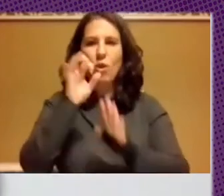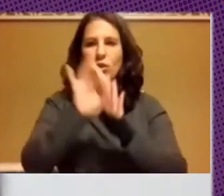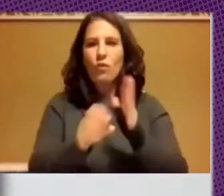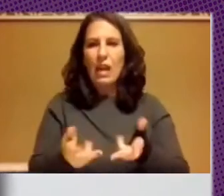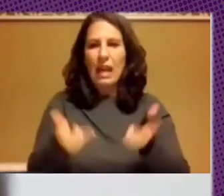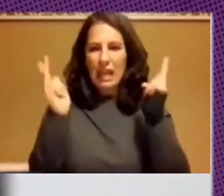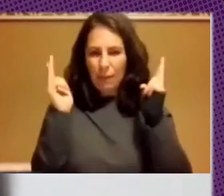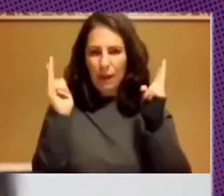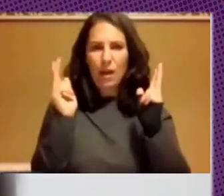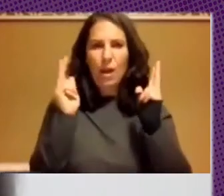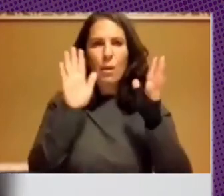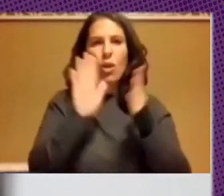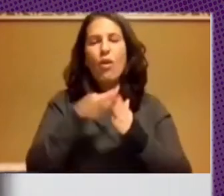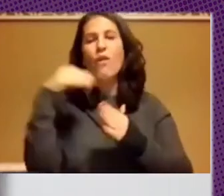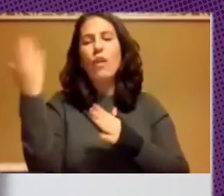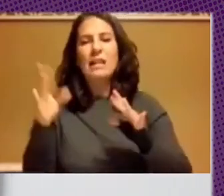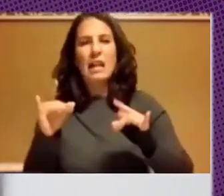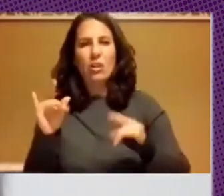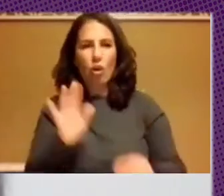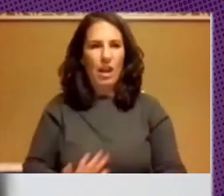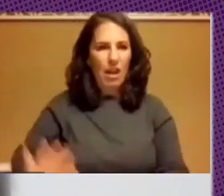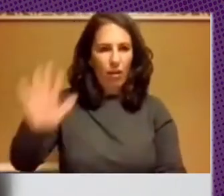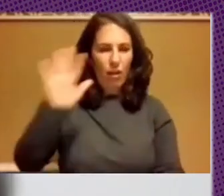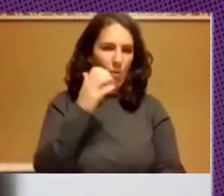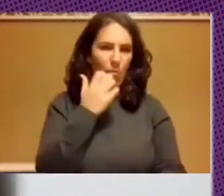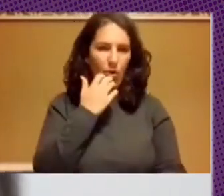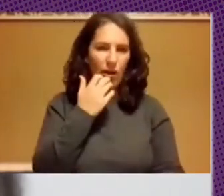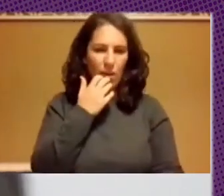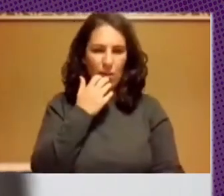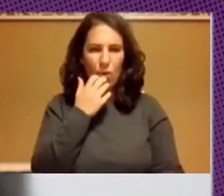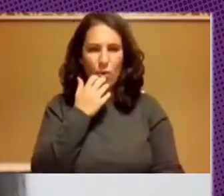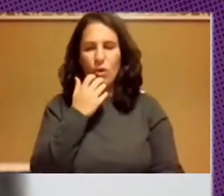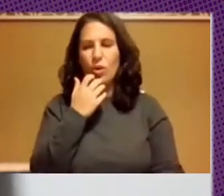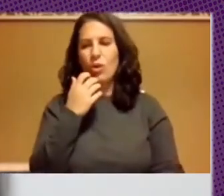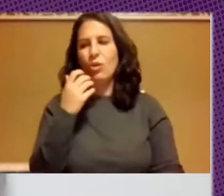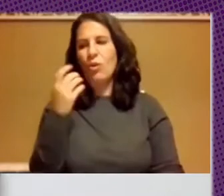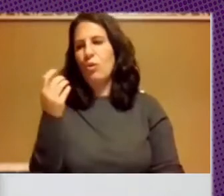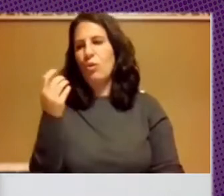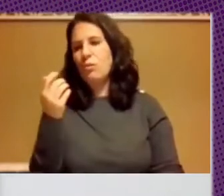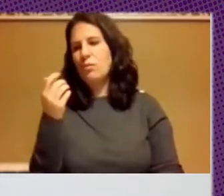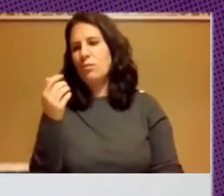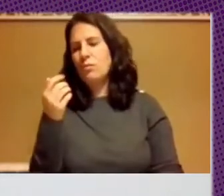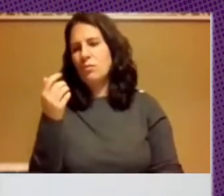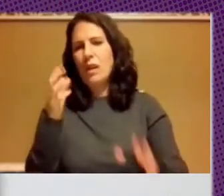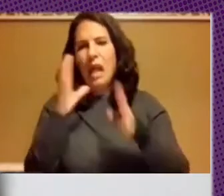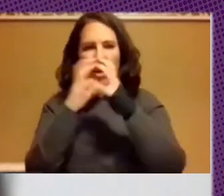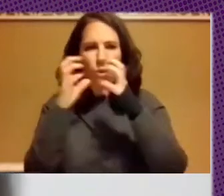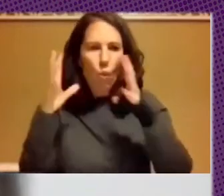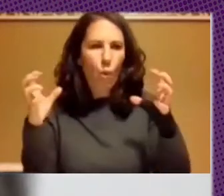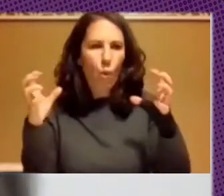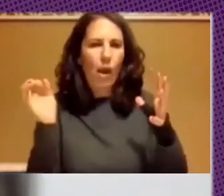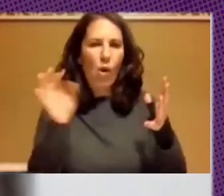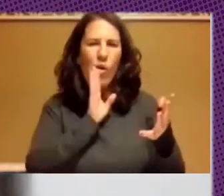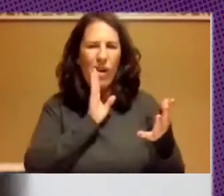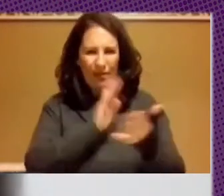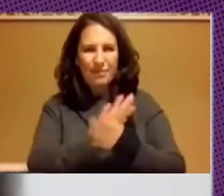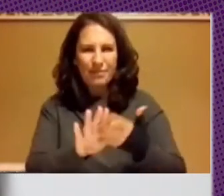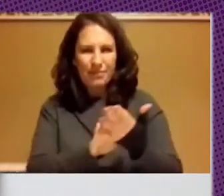fuera del territorio nacional por ejemplo con soluciones que se denube o lo que mencionaba anteriormente